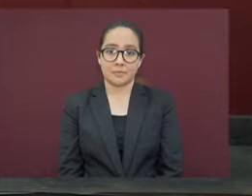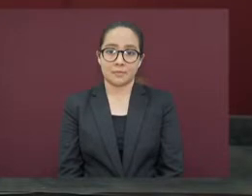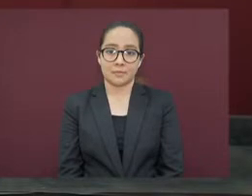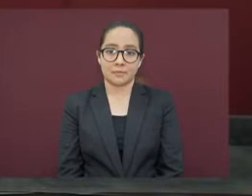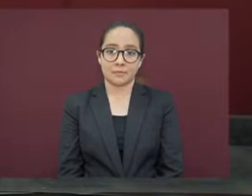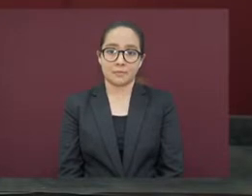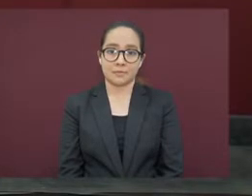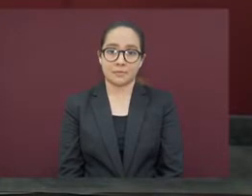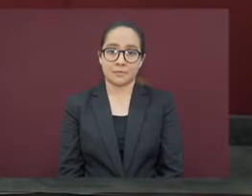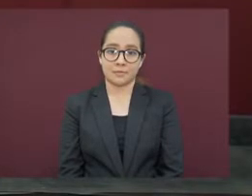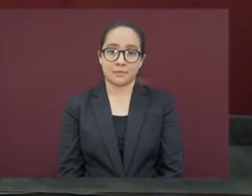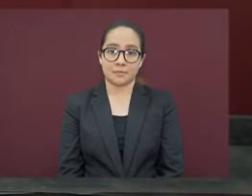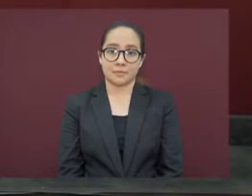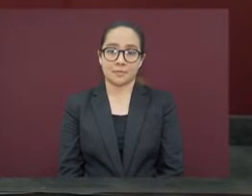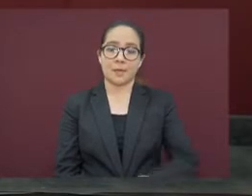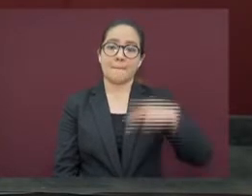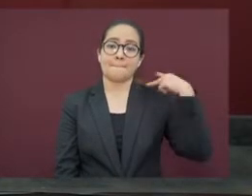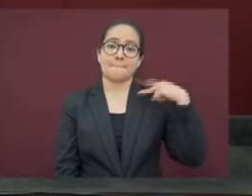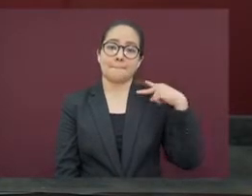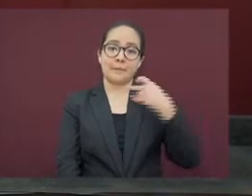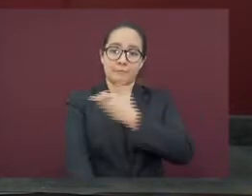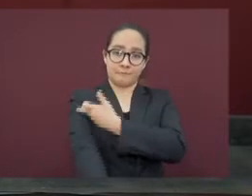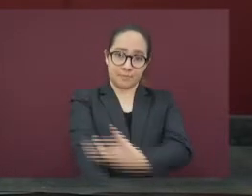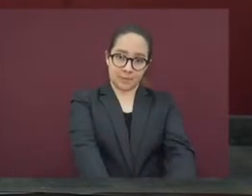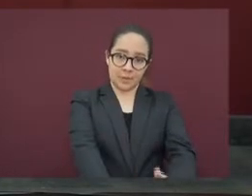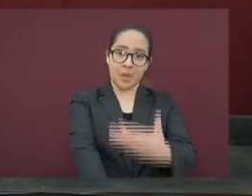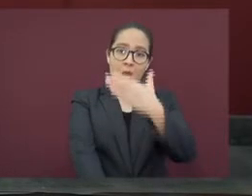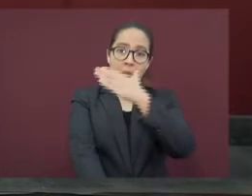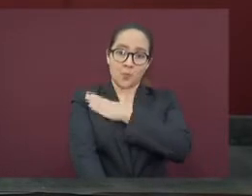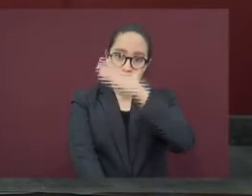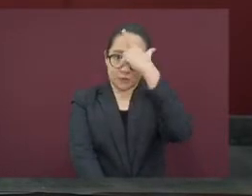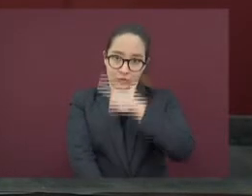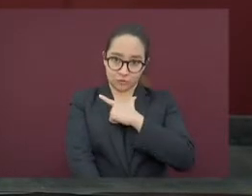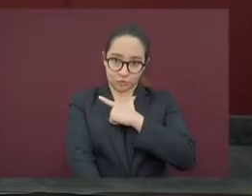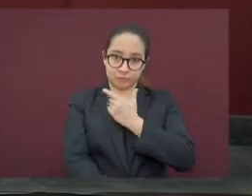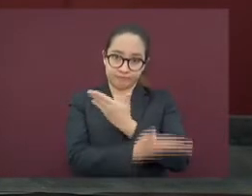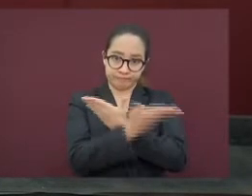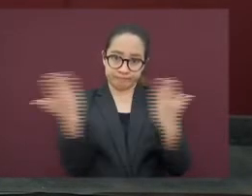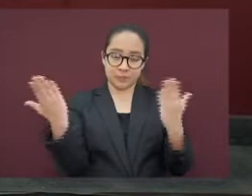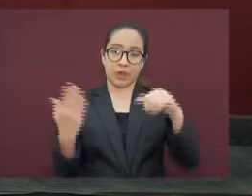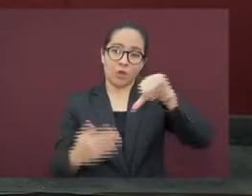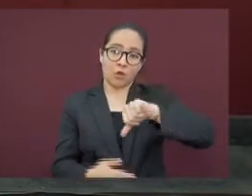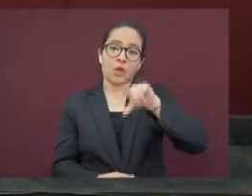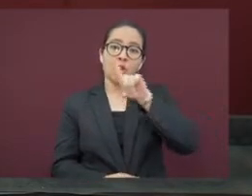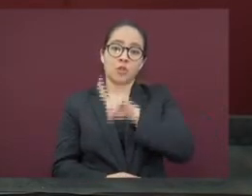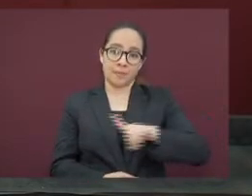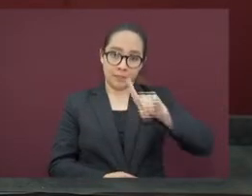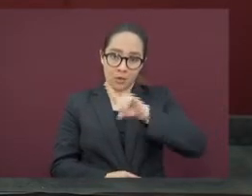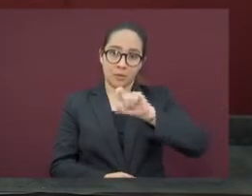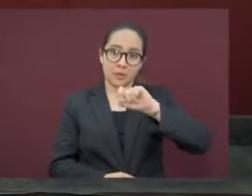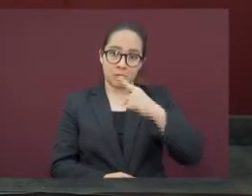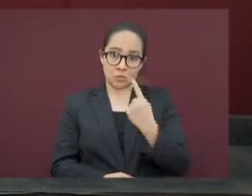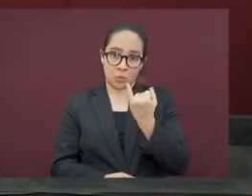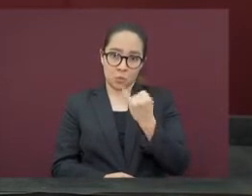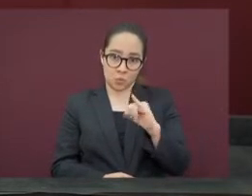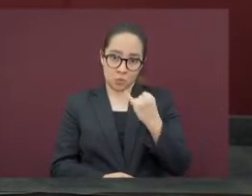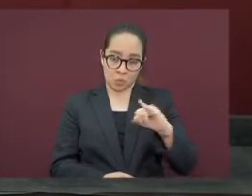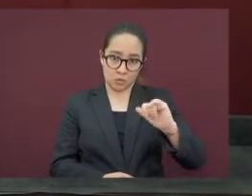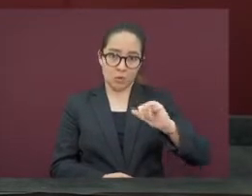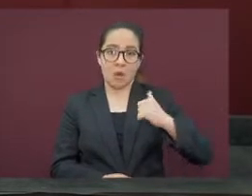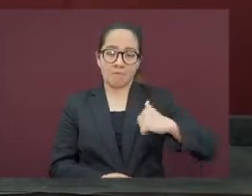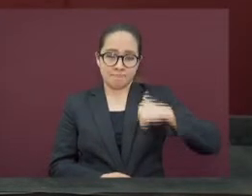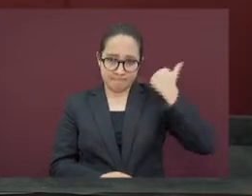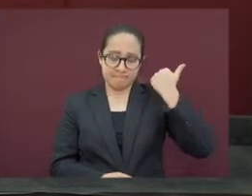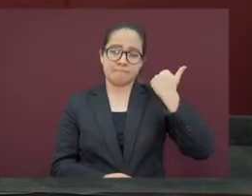Buenas noches, familia Veracruzana. Ya es domingo 21 de junio y quiero aprovechar para enviar